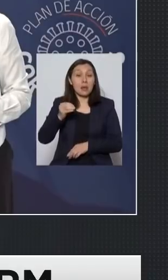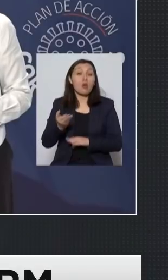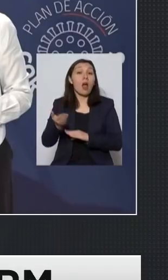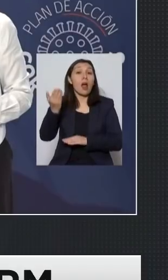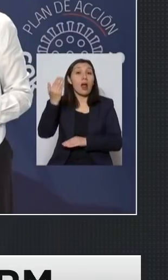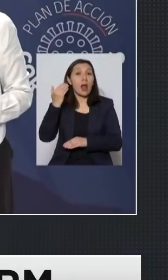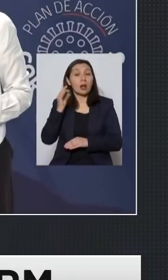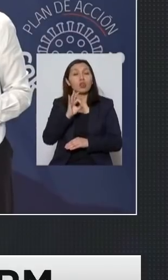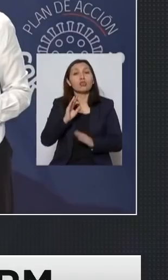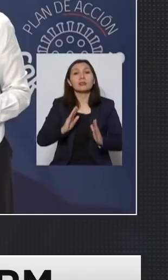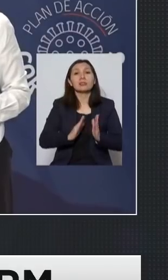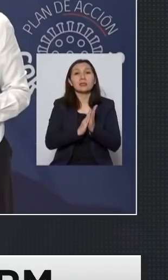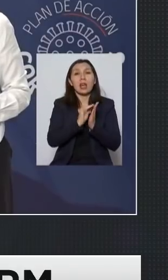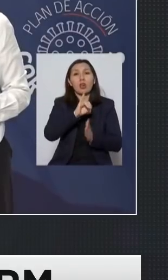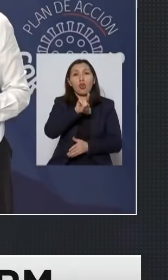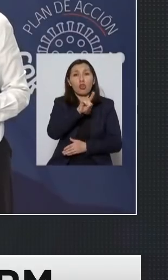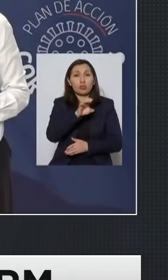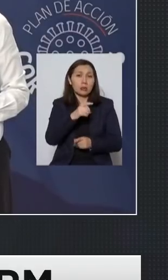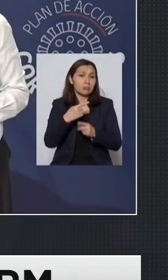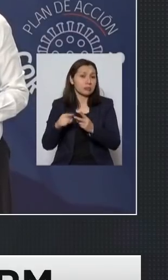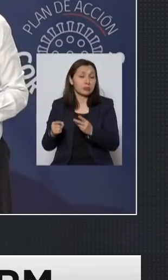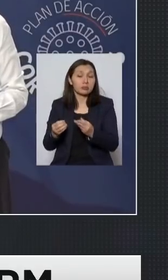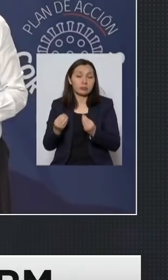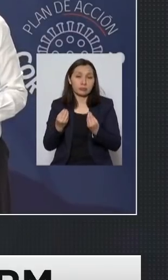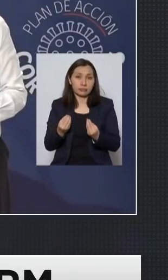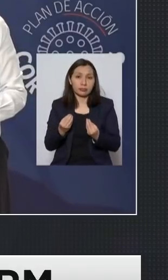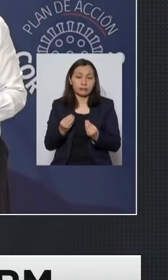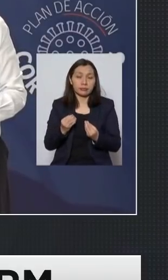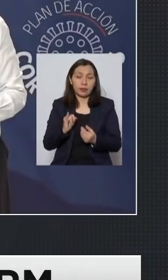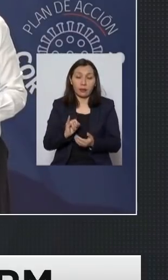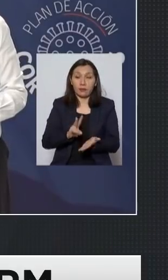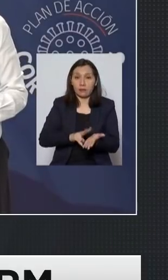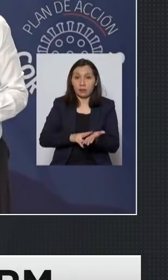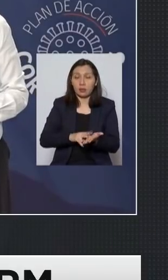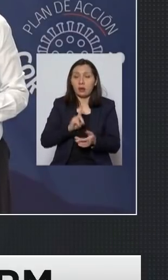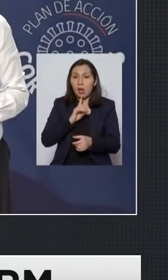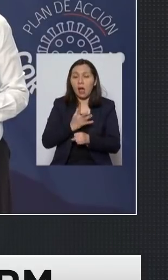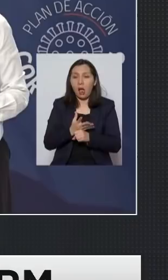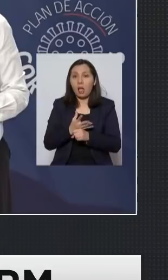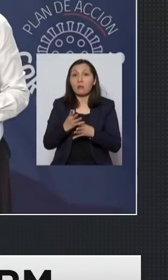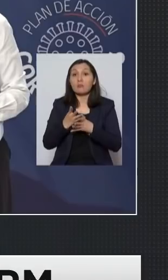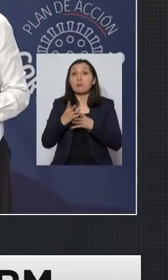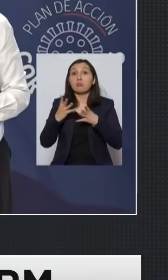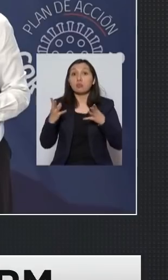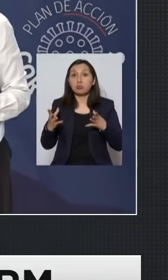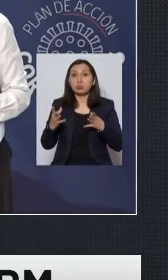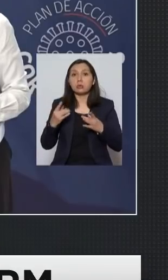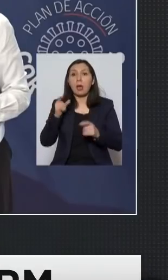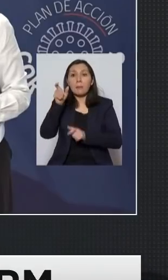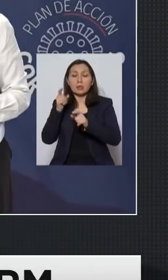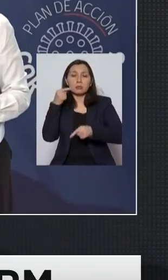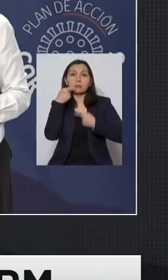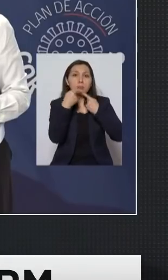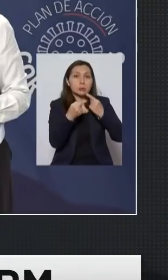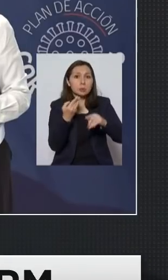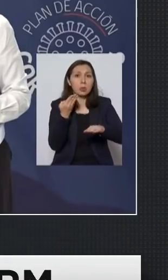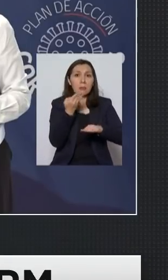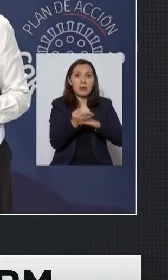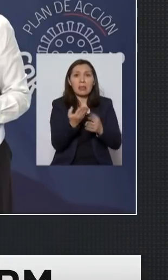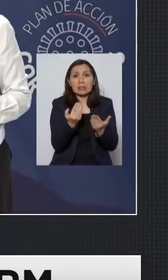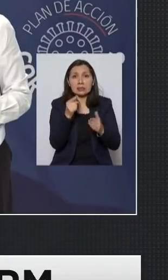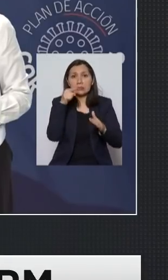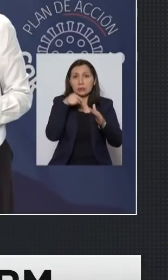San José en fin es evidente que tenemos un aumento de las consultas y de las demandas